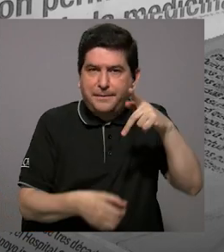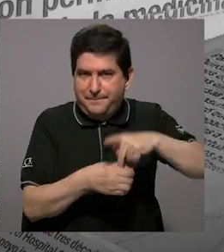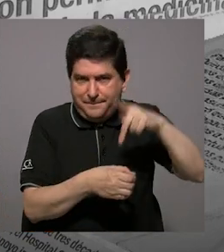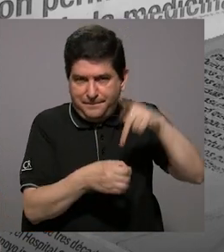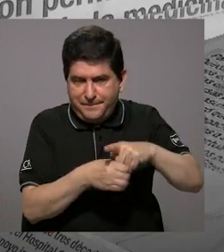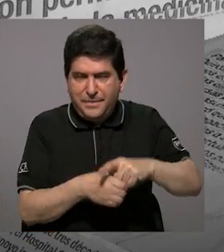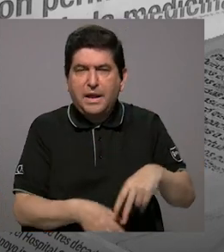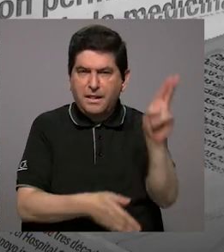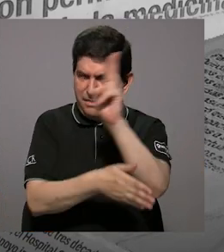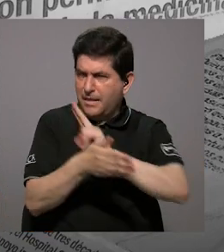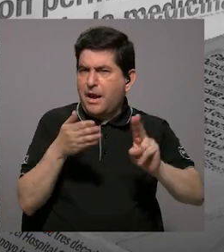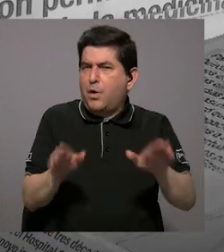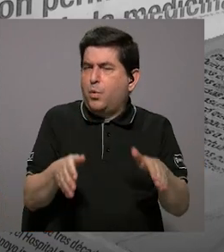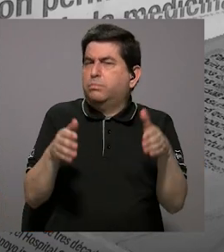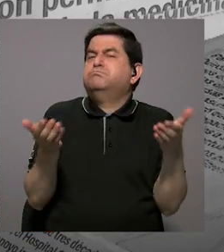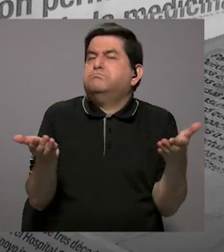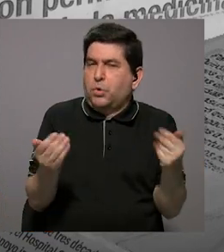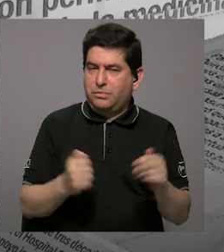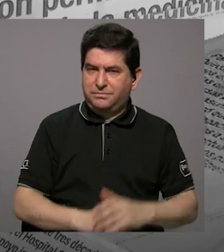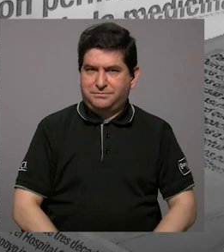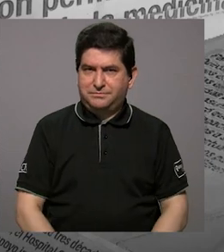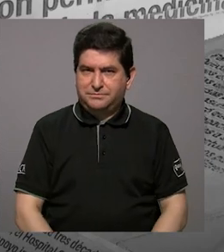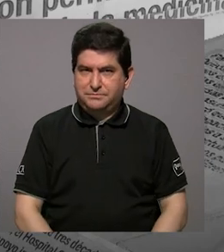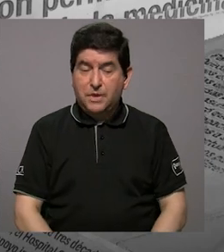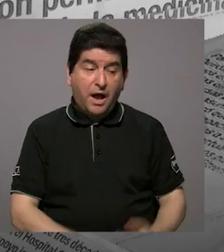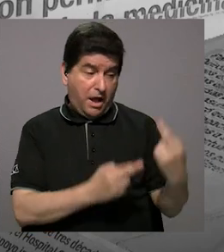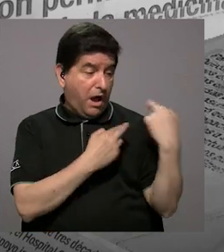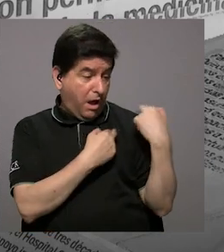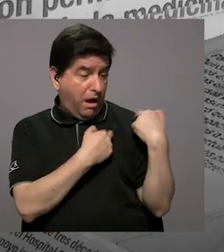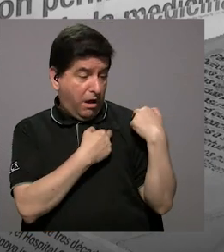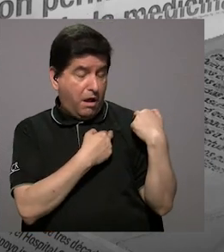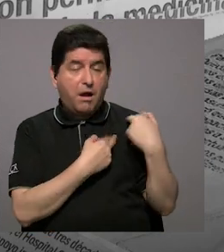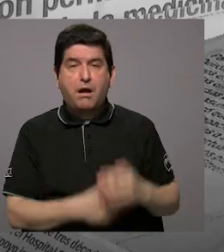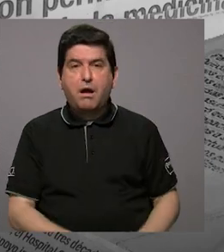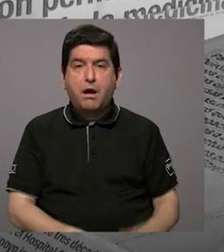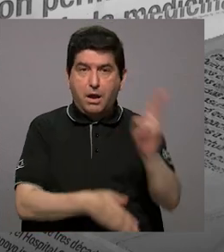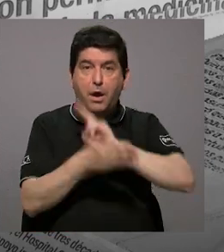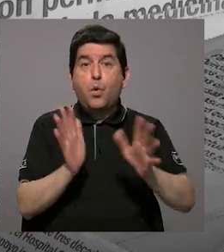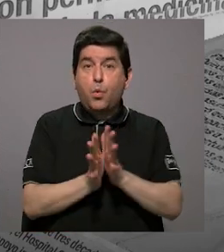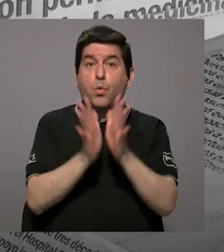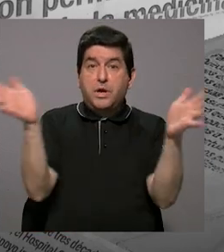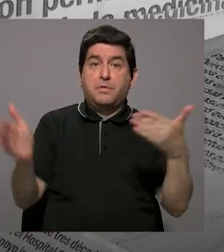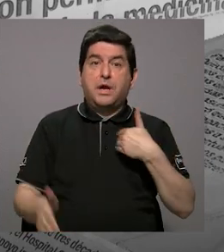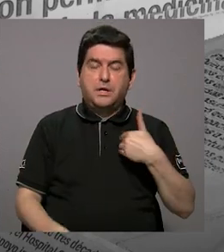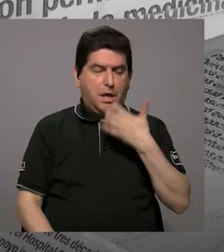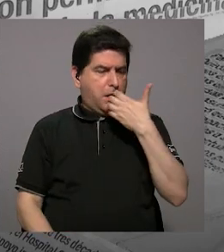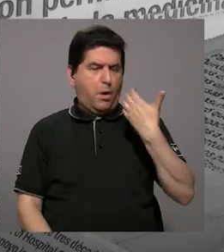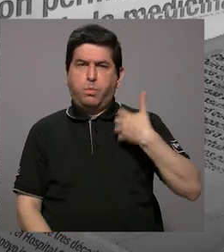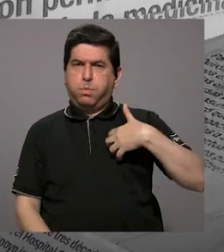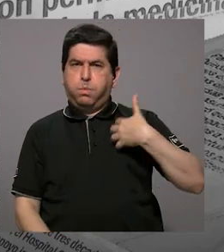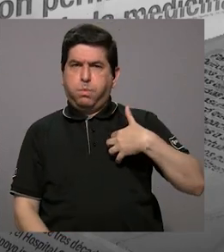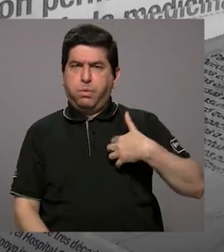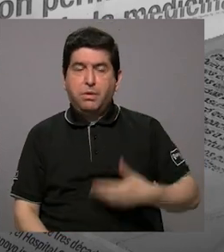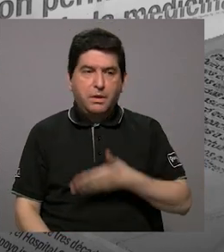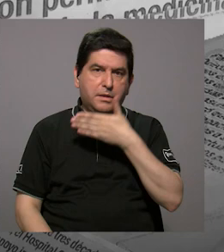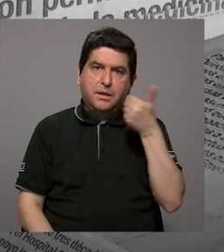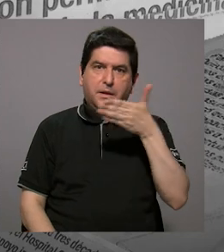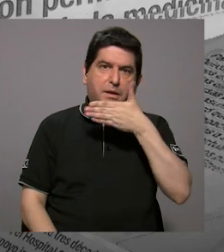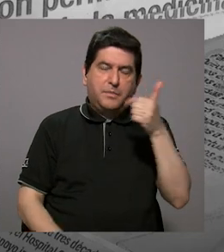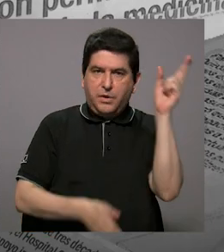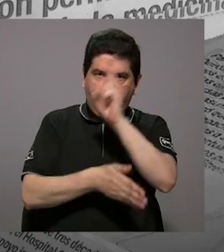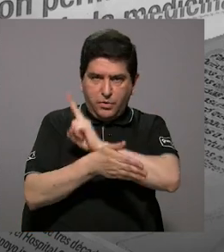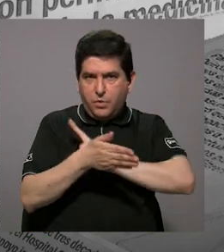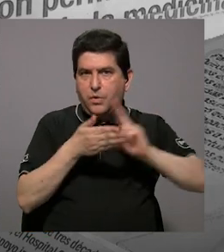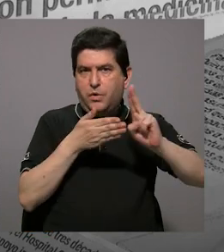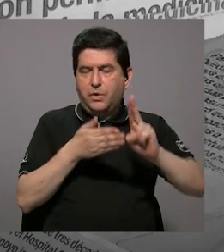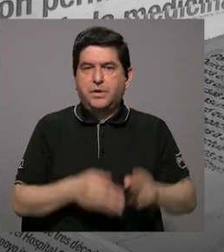la participación de la universidad? Es un deber, es una universidad pública, tiene un gran prestigio, es una de las mejores